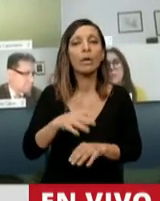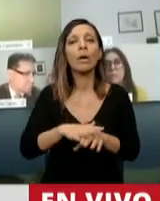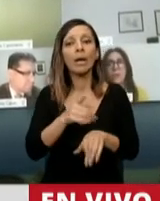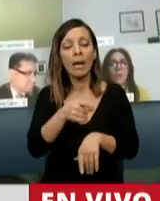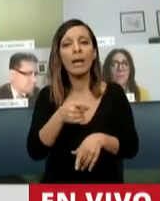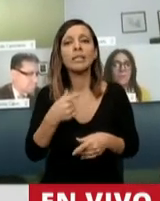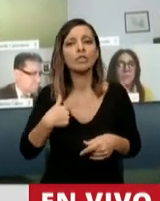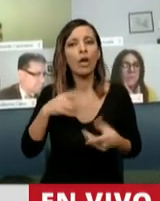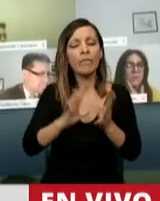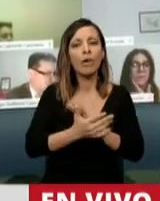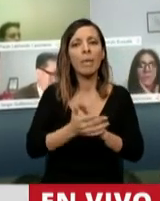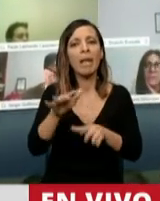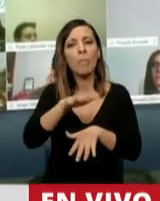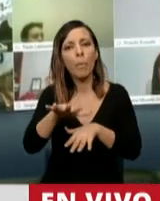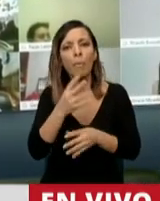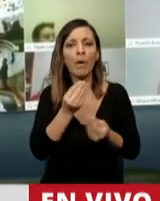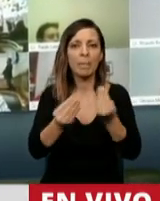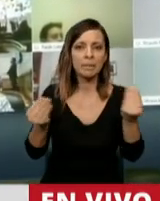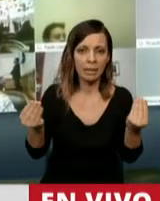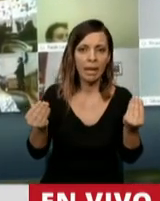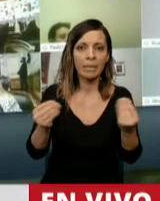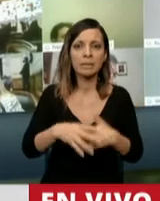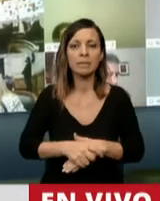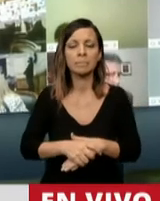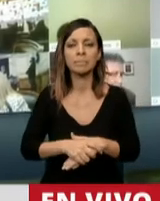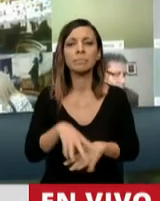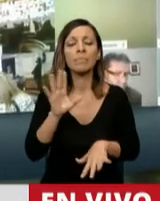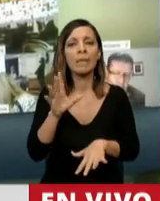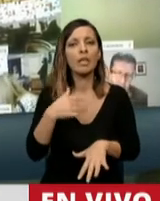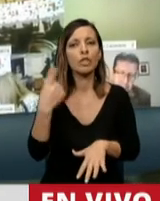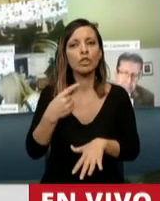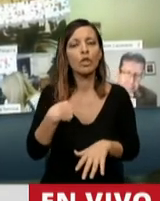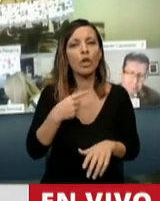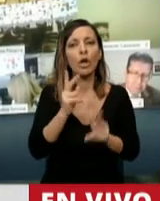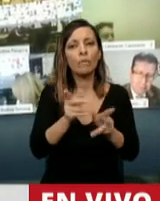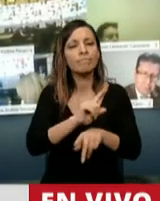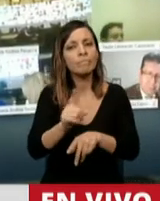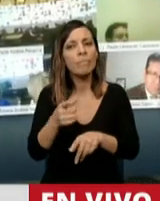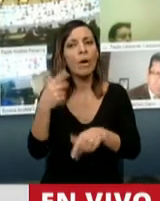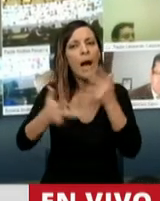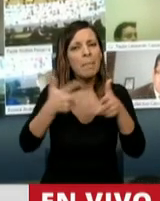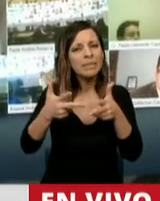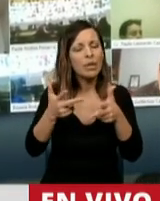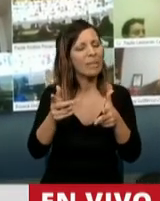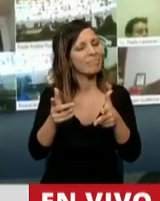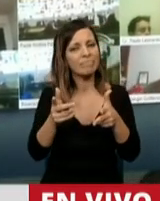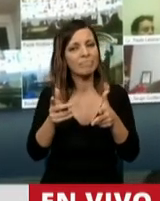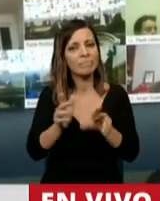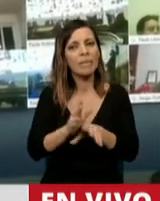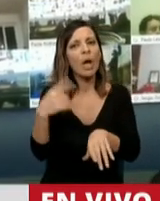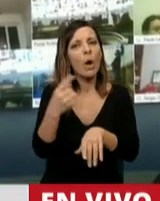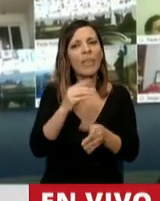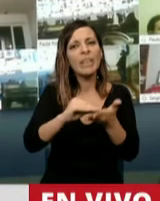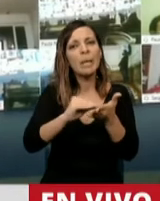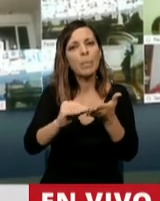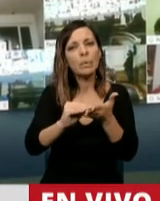representantes. Me parece que no puede dejar de nosotros dejar pasar estas expresiones de un diputado marginal que